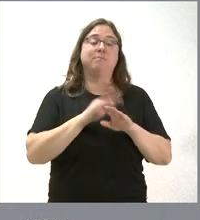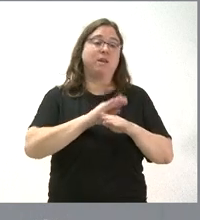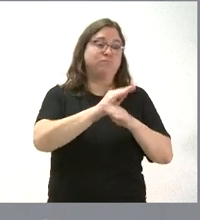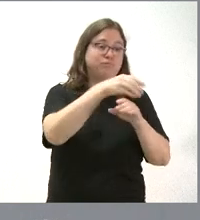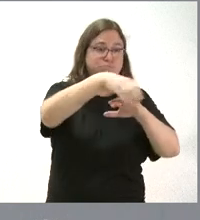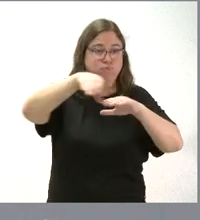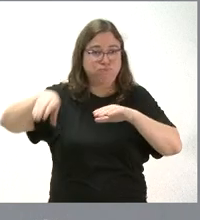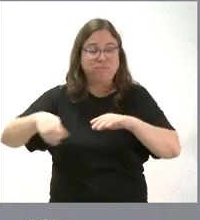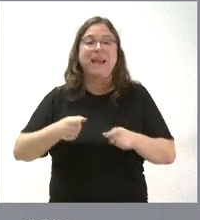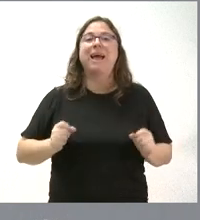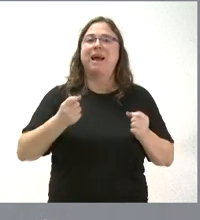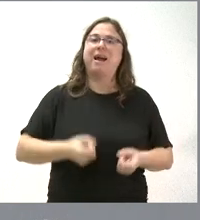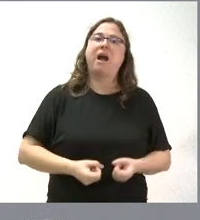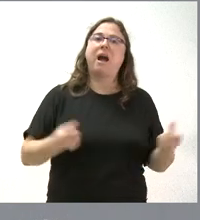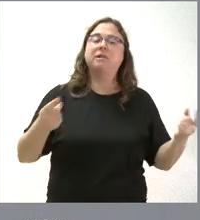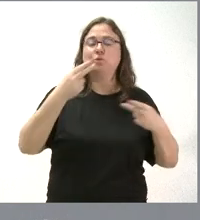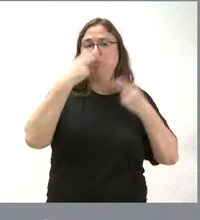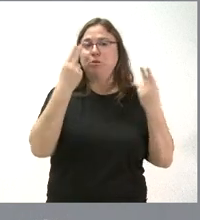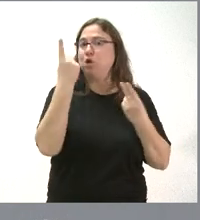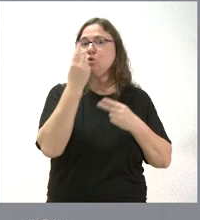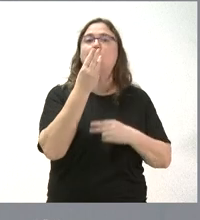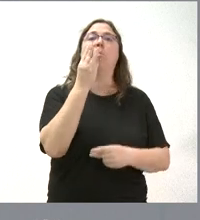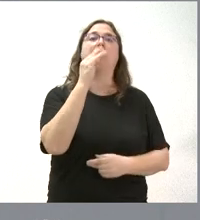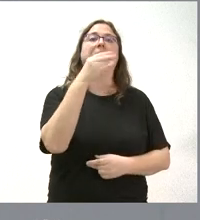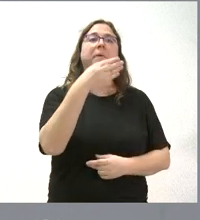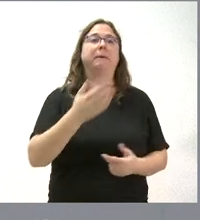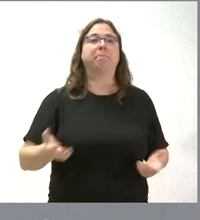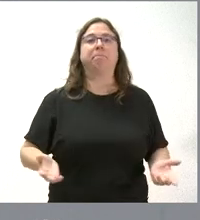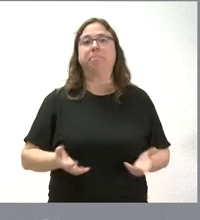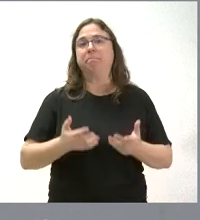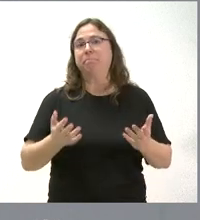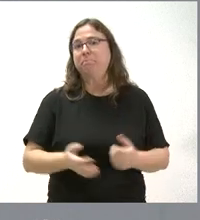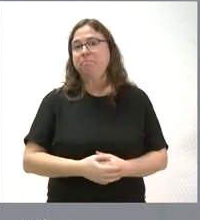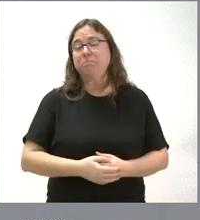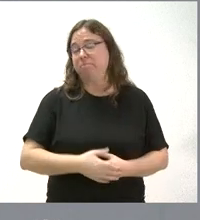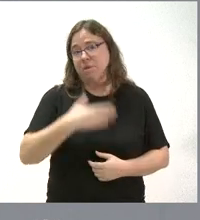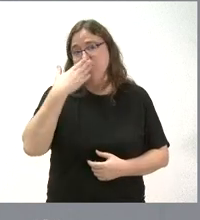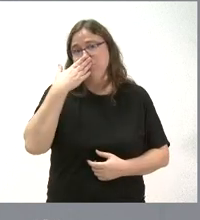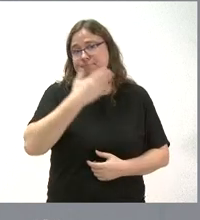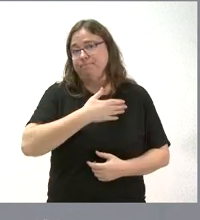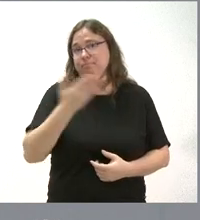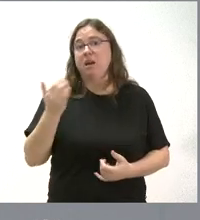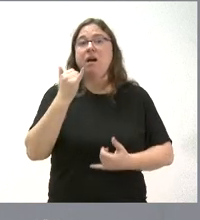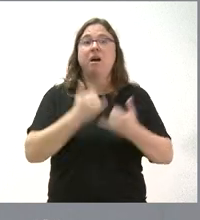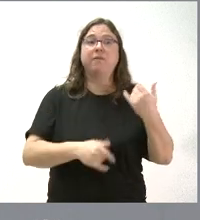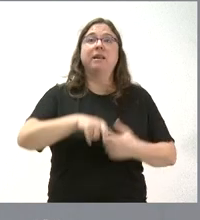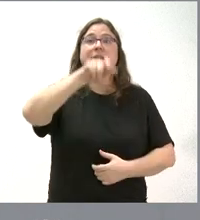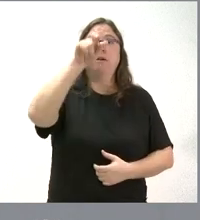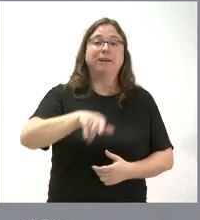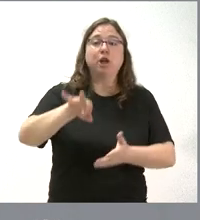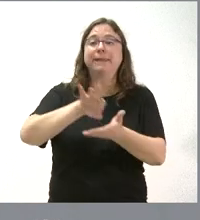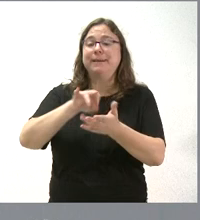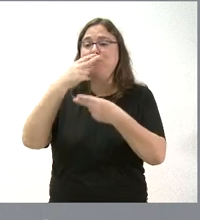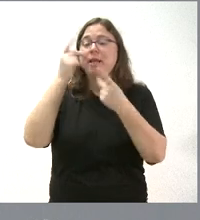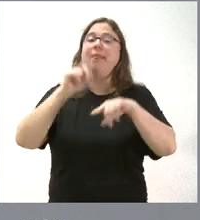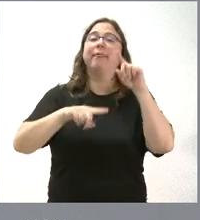el gasto público es el PIB de cada uno, pues llegaríamos al absurdo de que las personas recibirían servicios públicos en